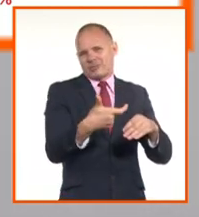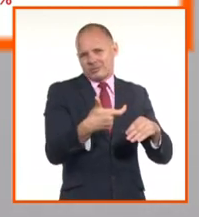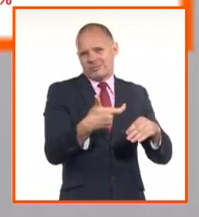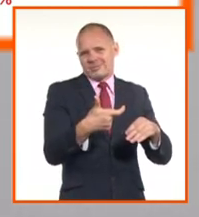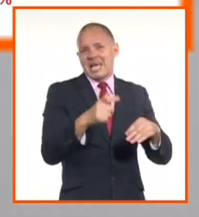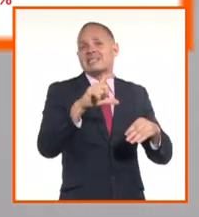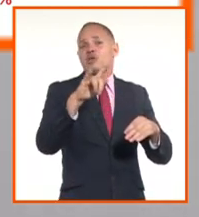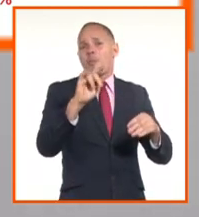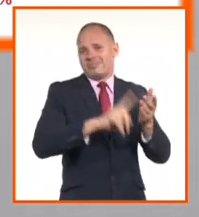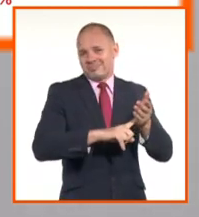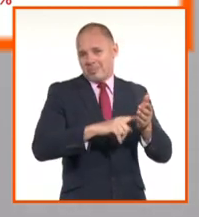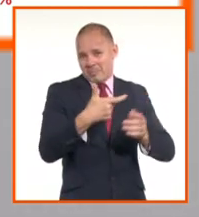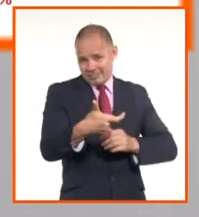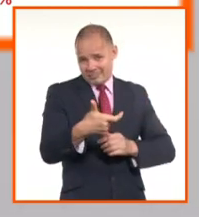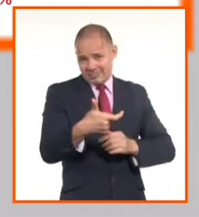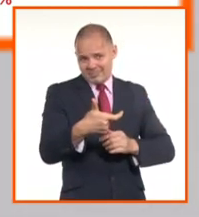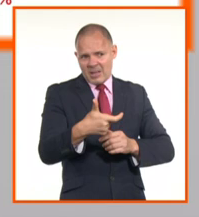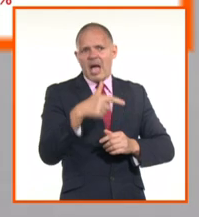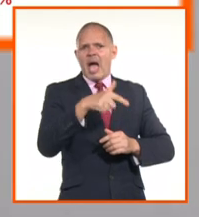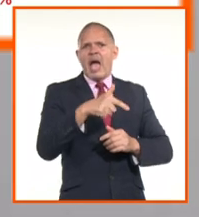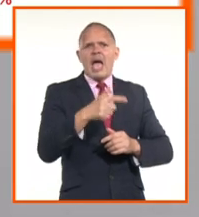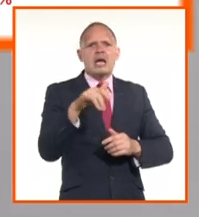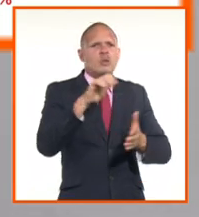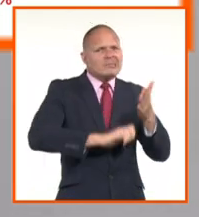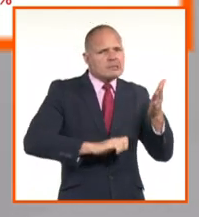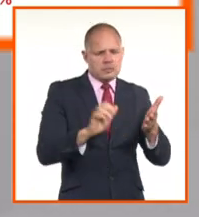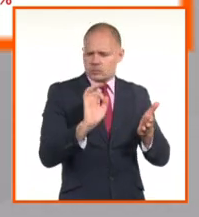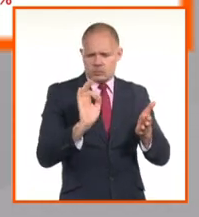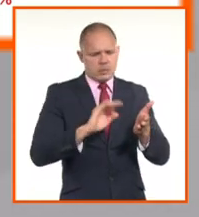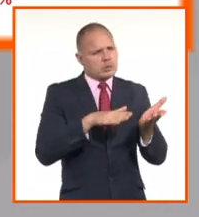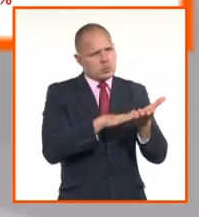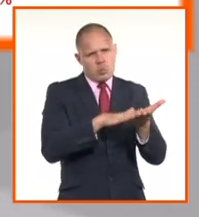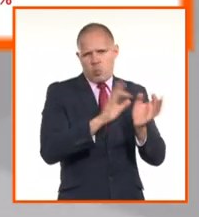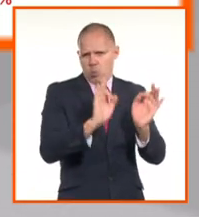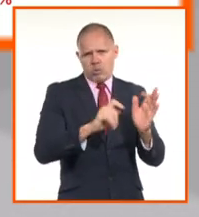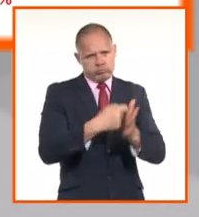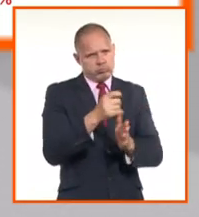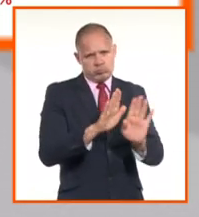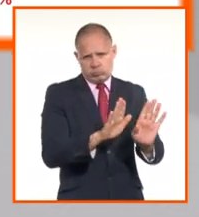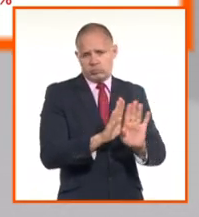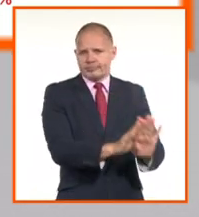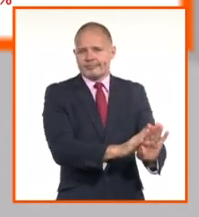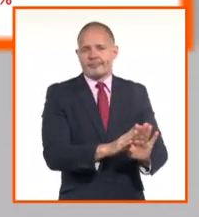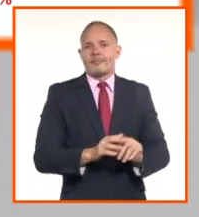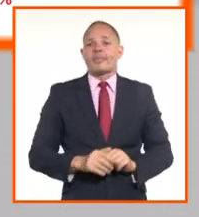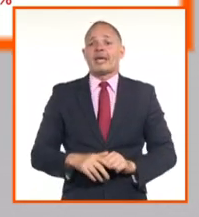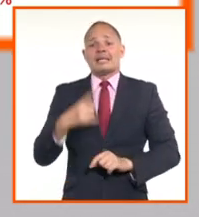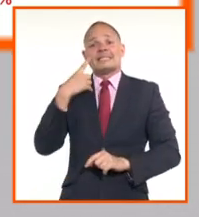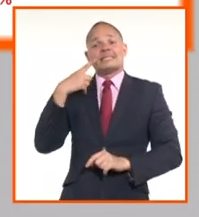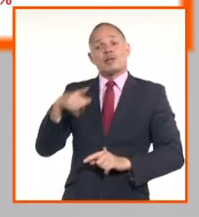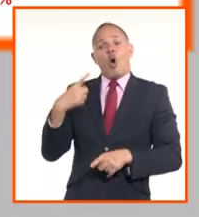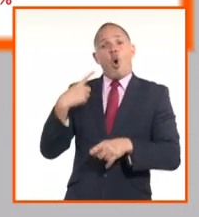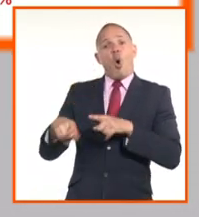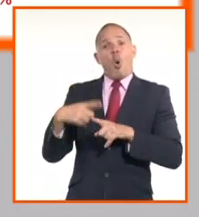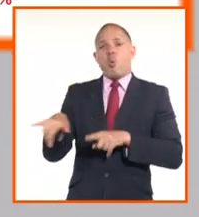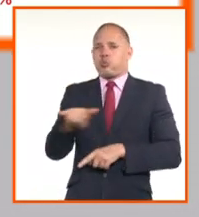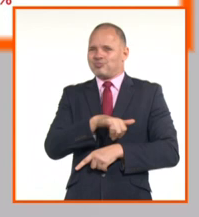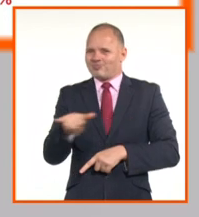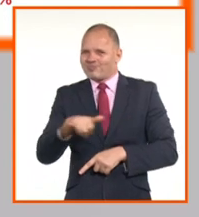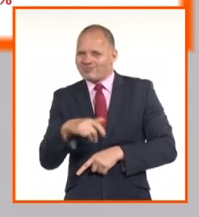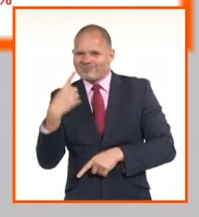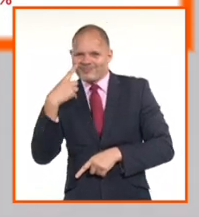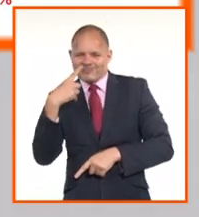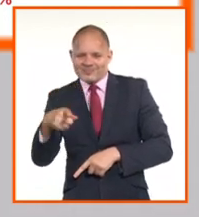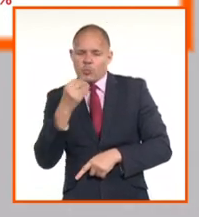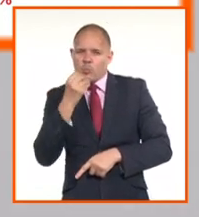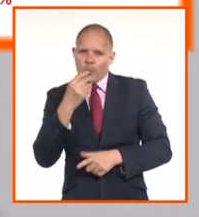facilitando que sea por esa vía que las personas realmente... Y ahí usted va recibir un poquito más que los que... Usted va a recibir un poco más porque